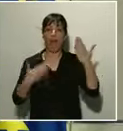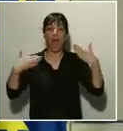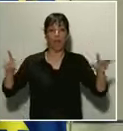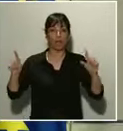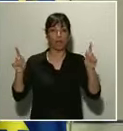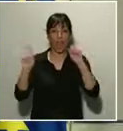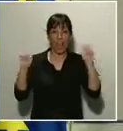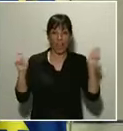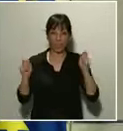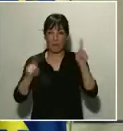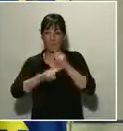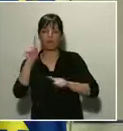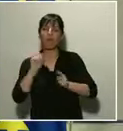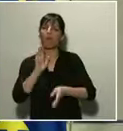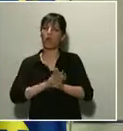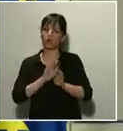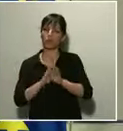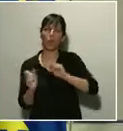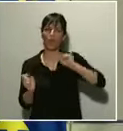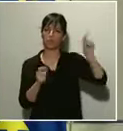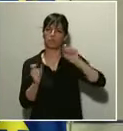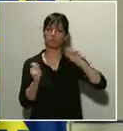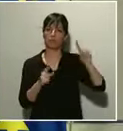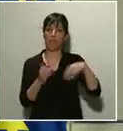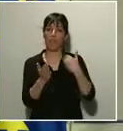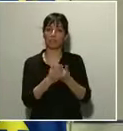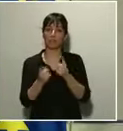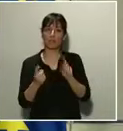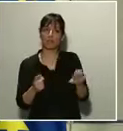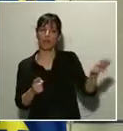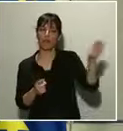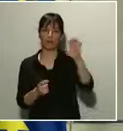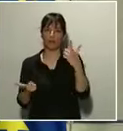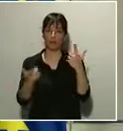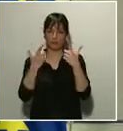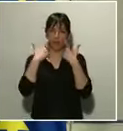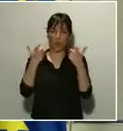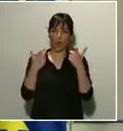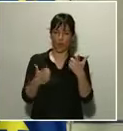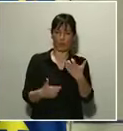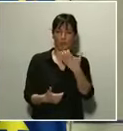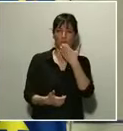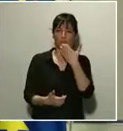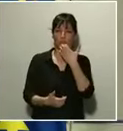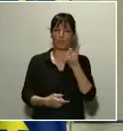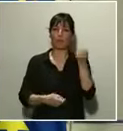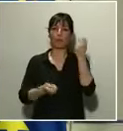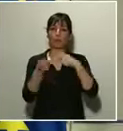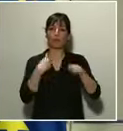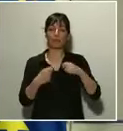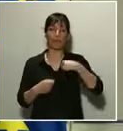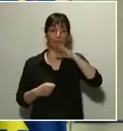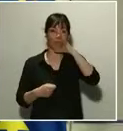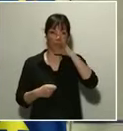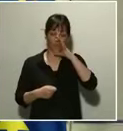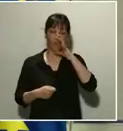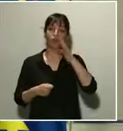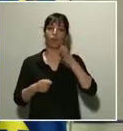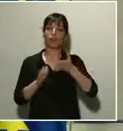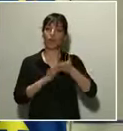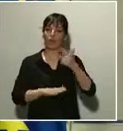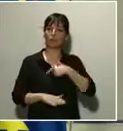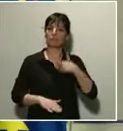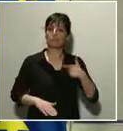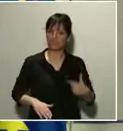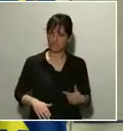continuamos exportando en algunos mercados muy significativos, como, por ejemplo, en la venta de porcino al mercado de China, que es muy